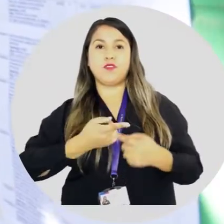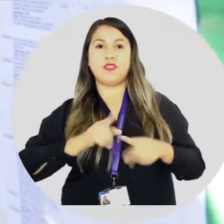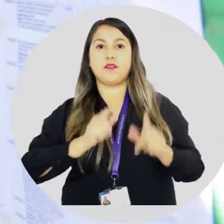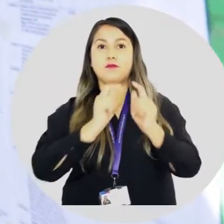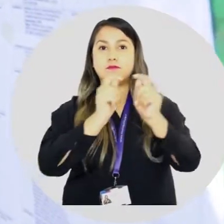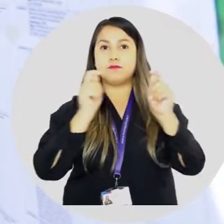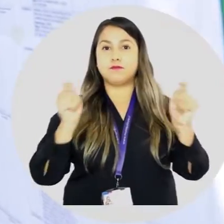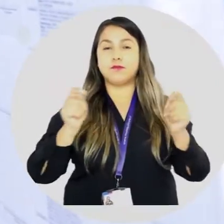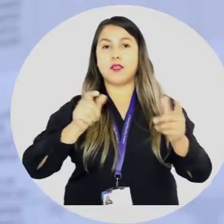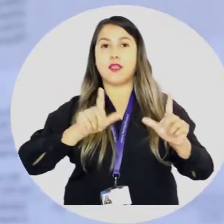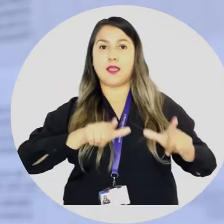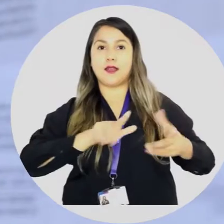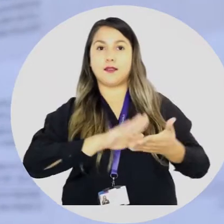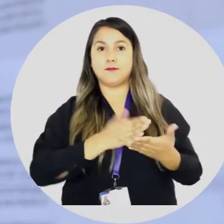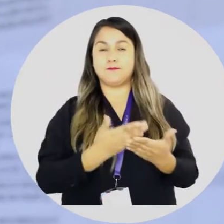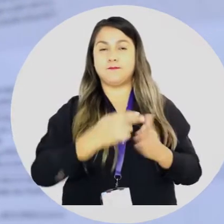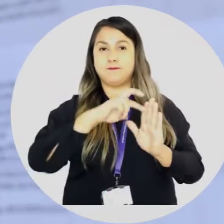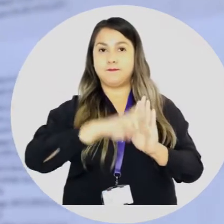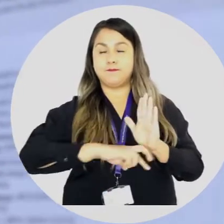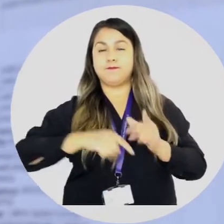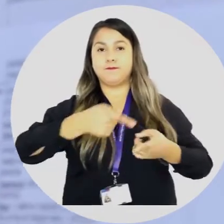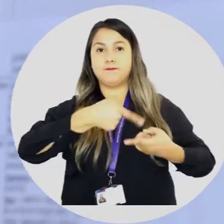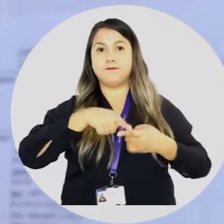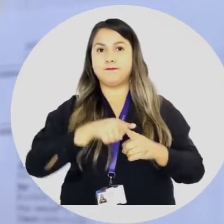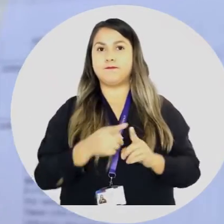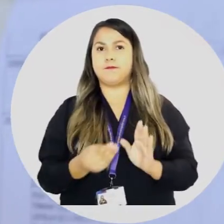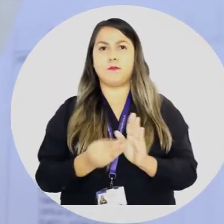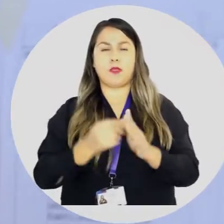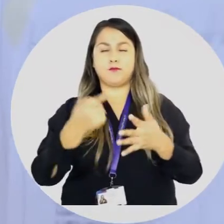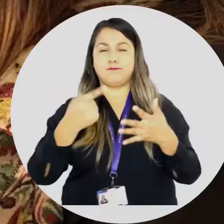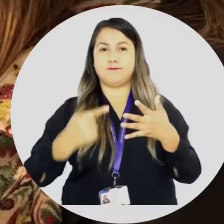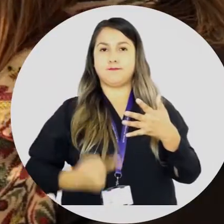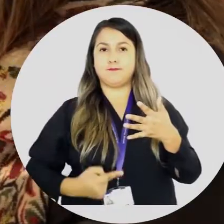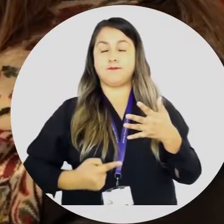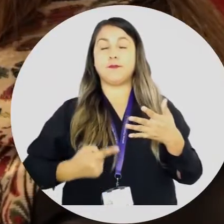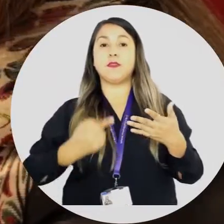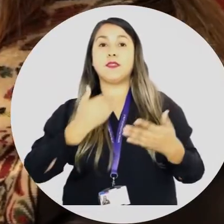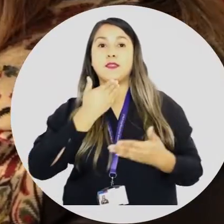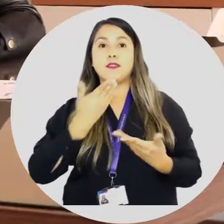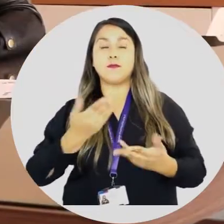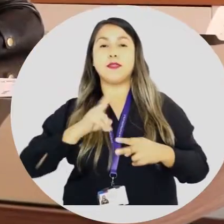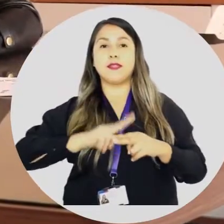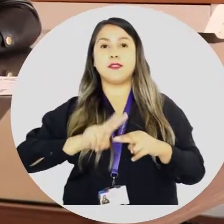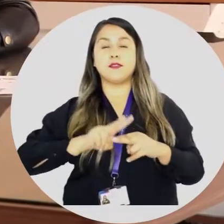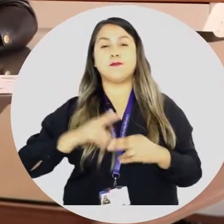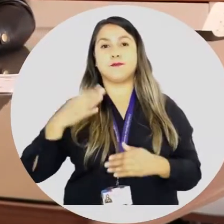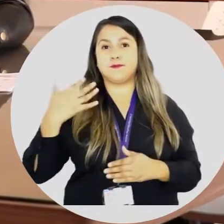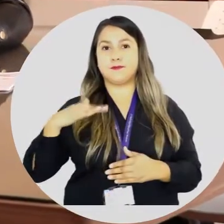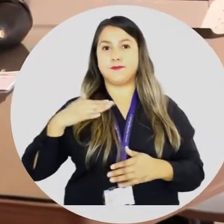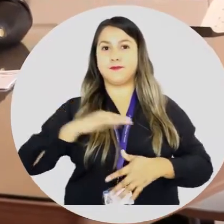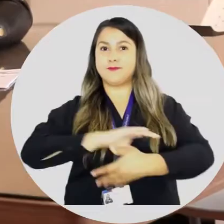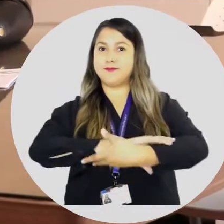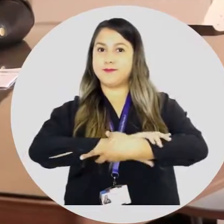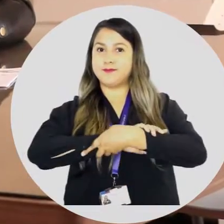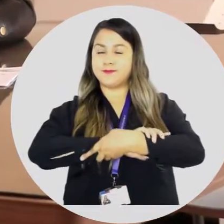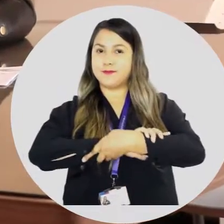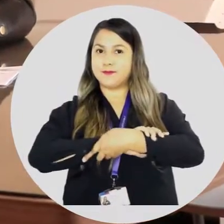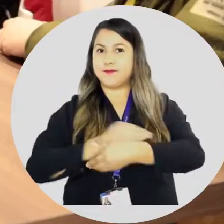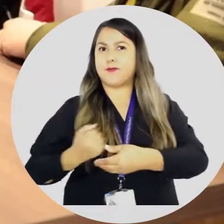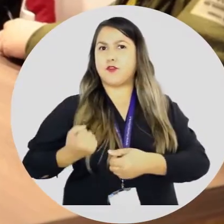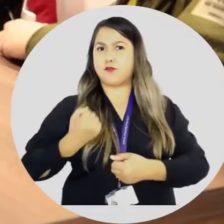ofertas en áreas como la salud, proyectos sociales y más. Asimismo, realizamos importantes convenios de